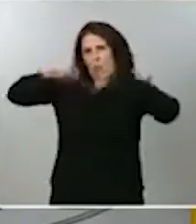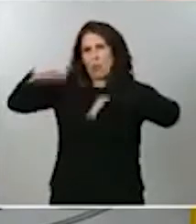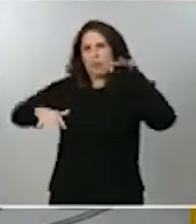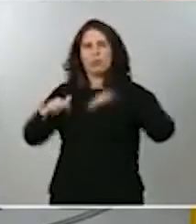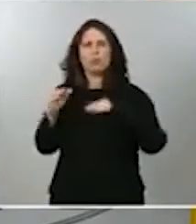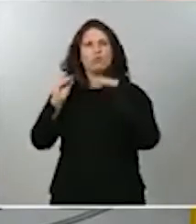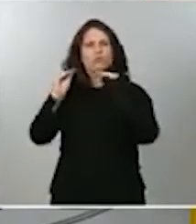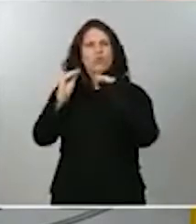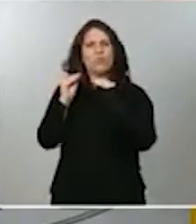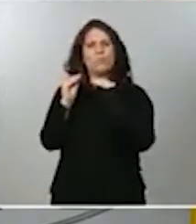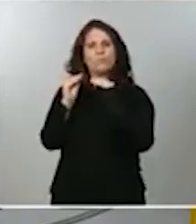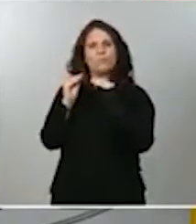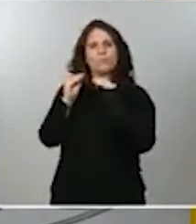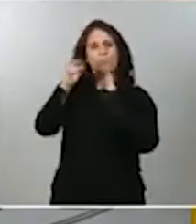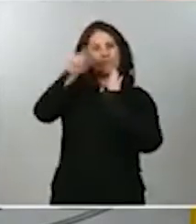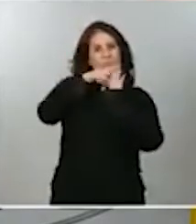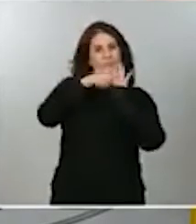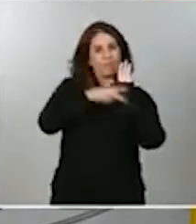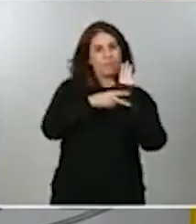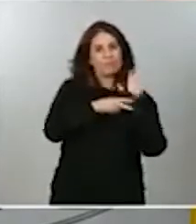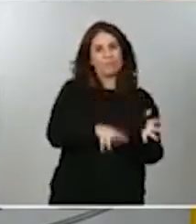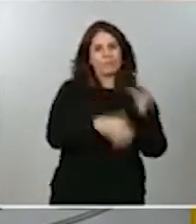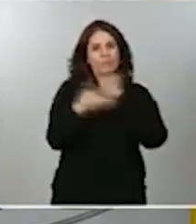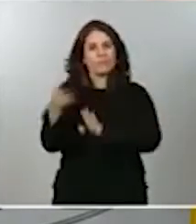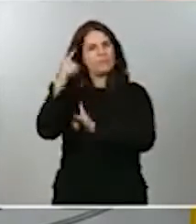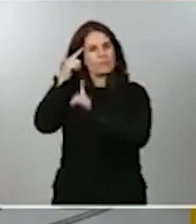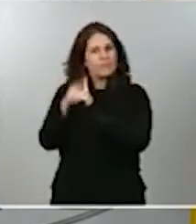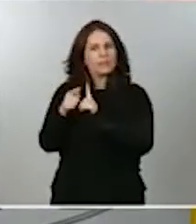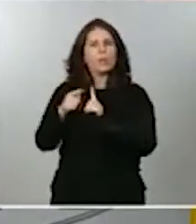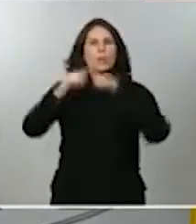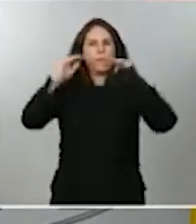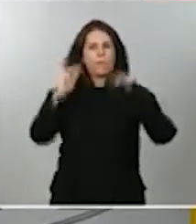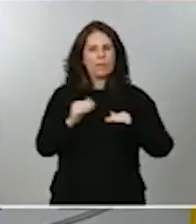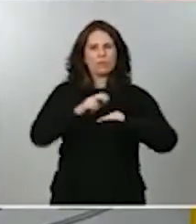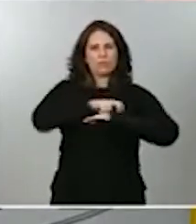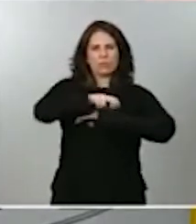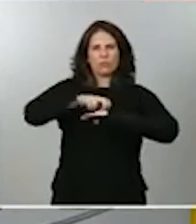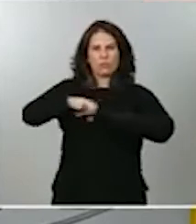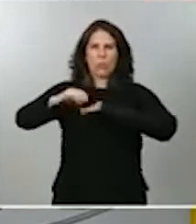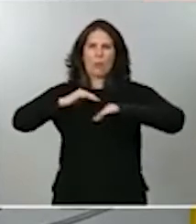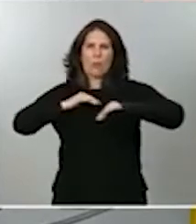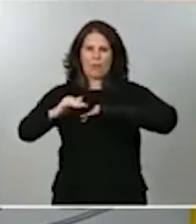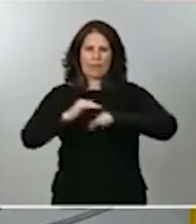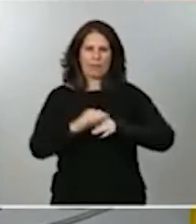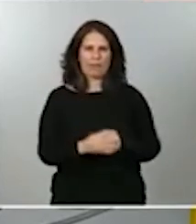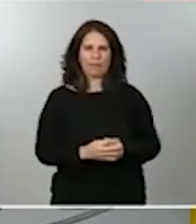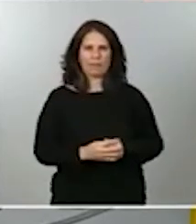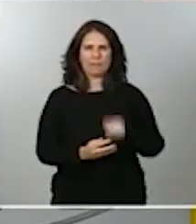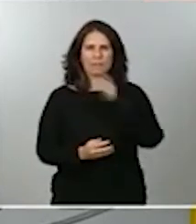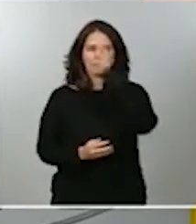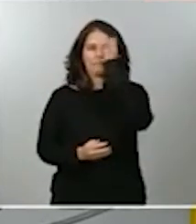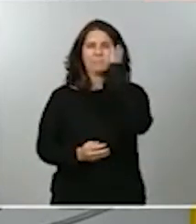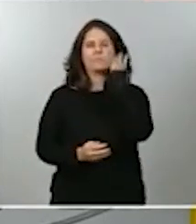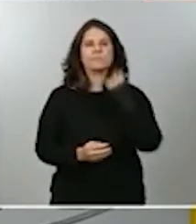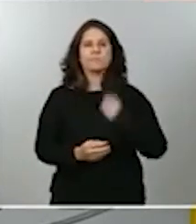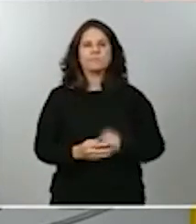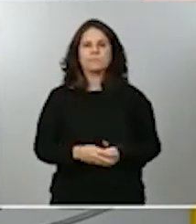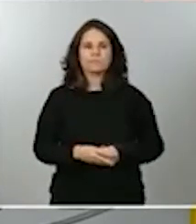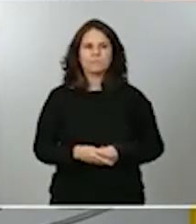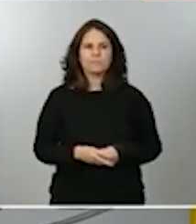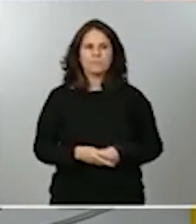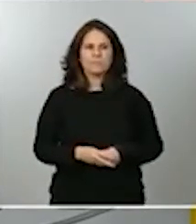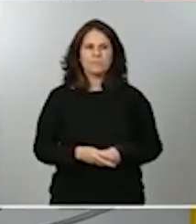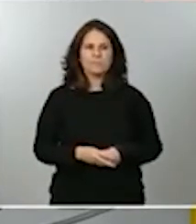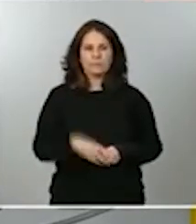es, justamente, disminuir la movilidad entre nuestros conciudadanos. Aquí, en España, el Ministerio de Sanidad, en